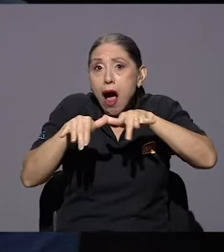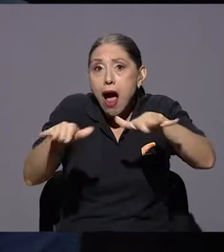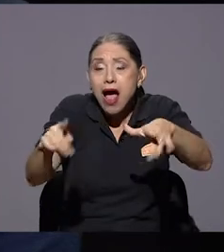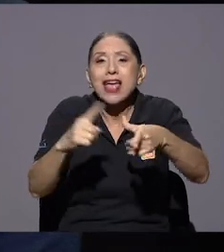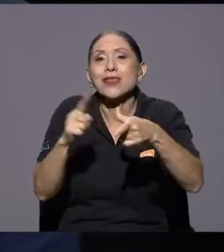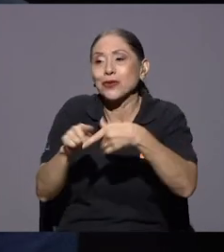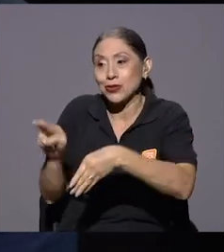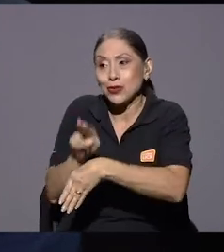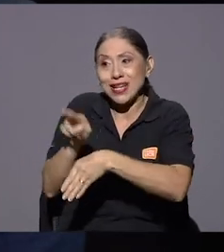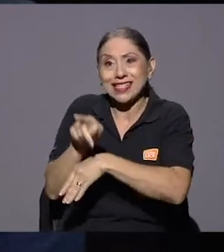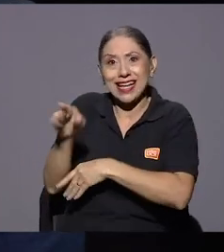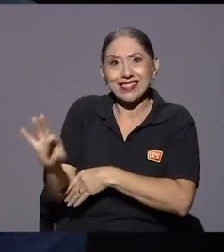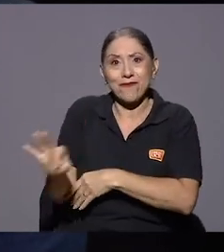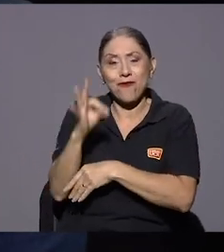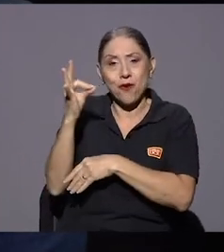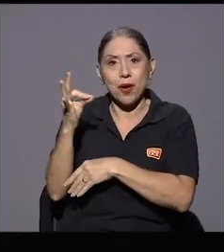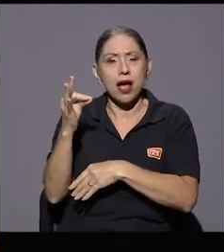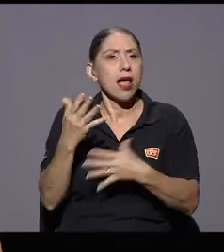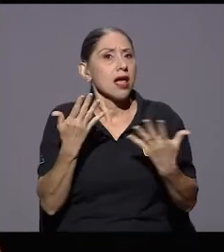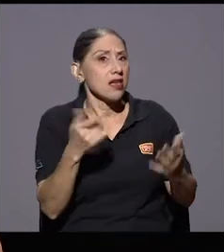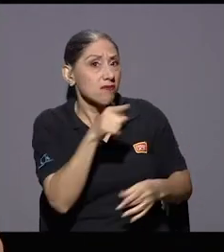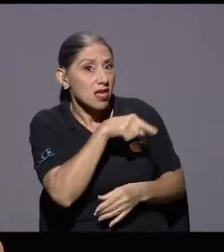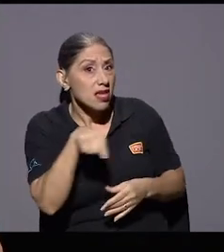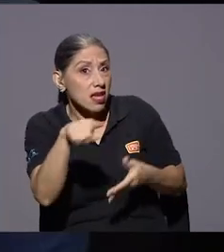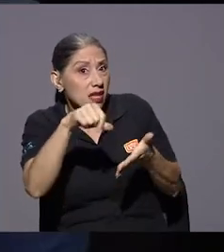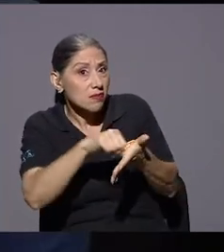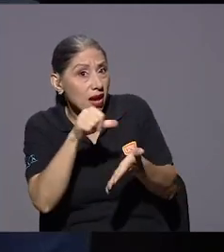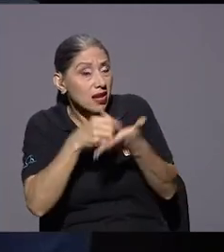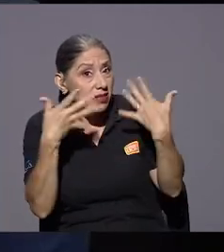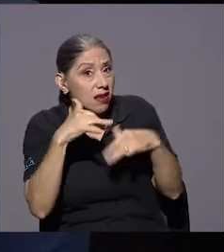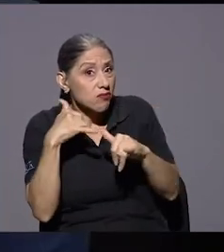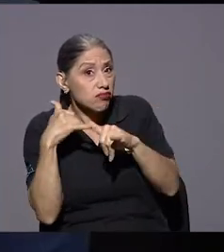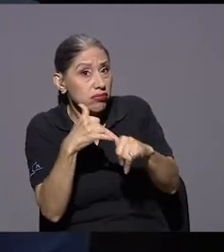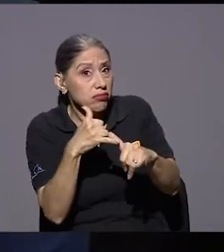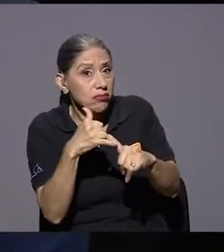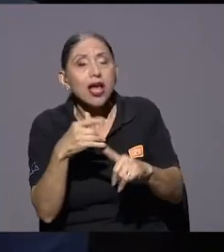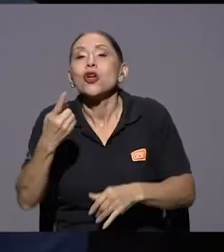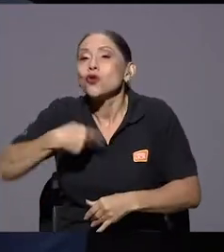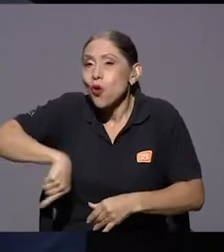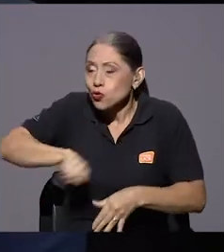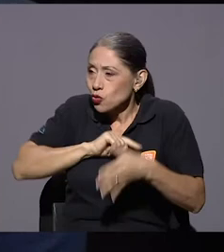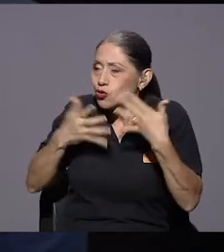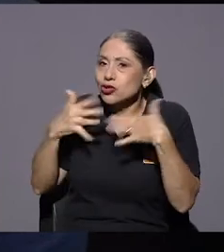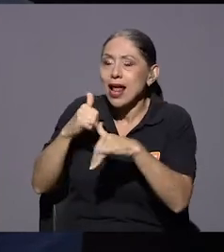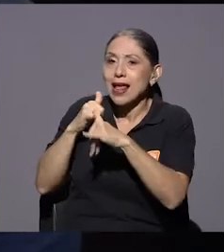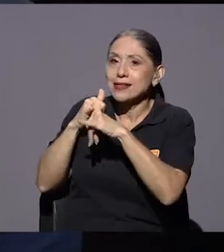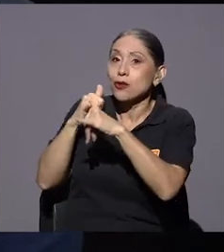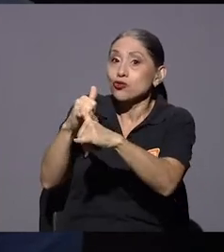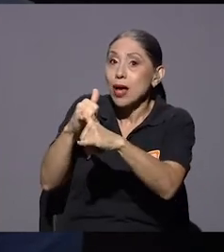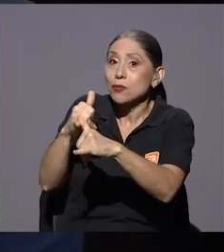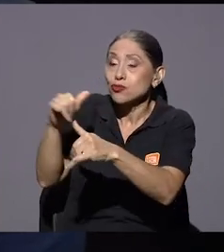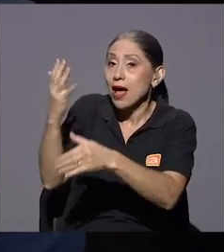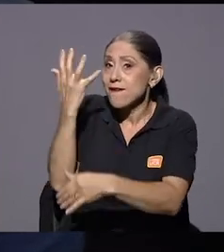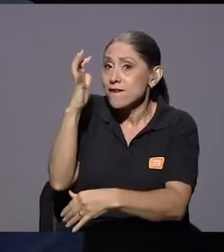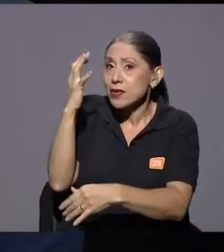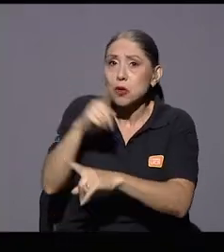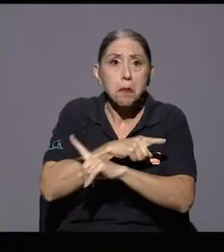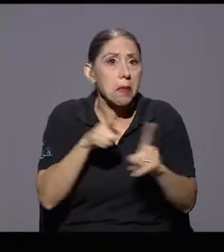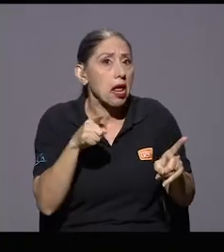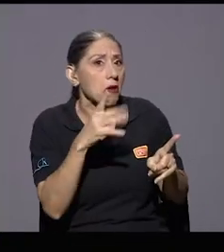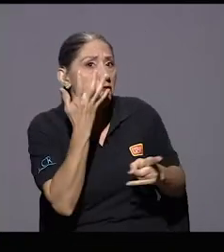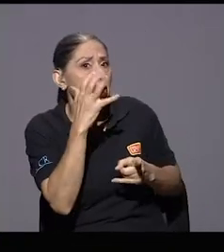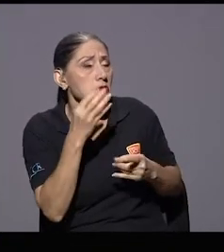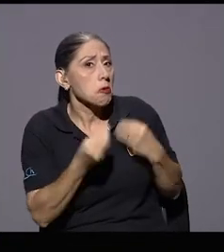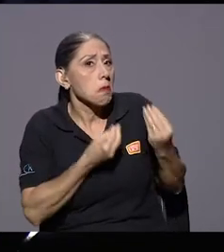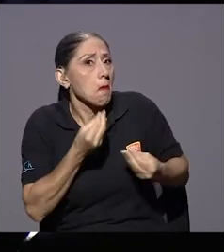de clúster o sea nosotros lo que podemos esas páginas nosotros las denunciamos a Facebook pero Facebook hace